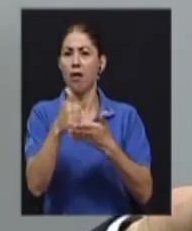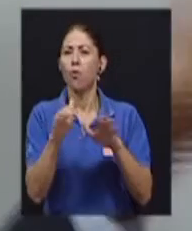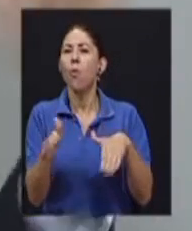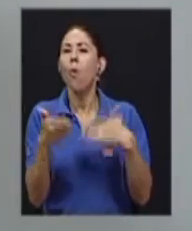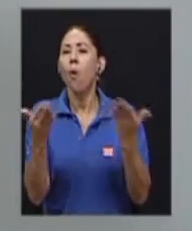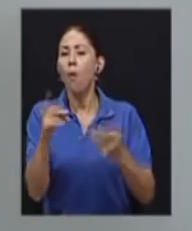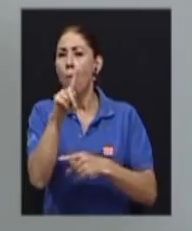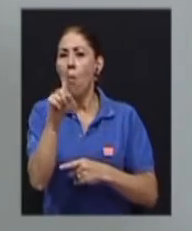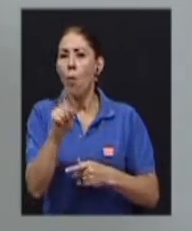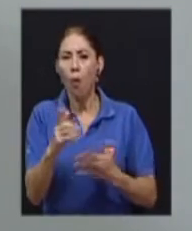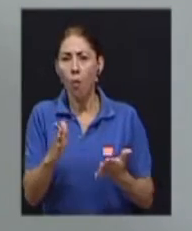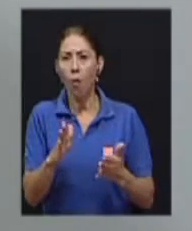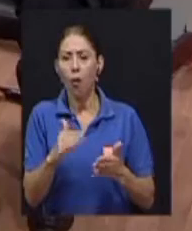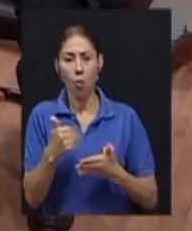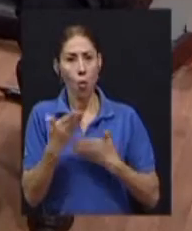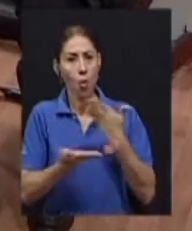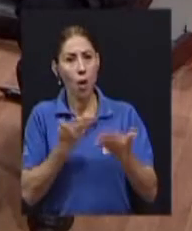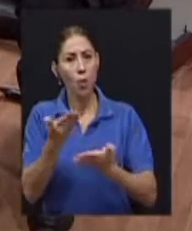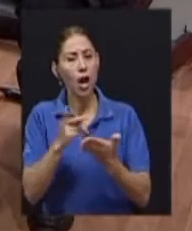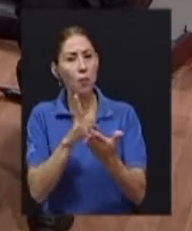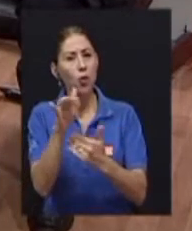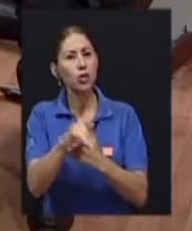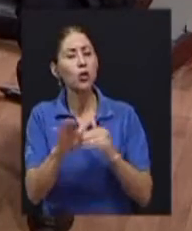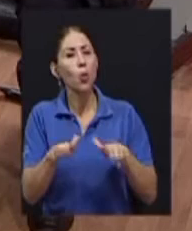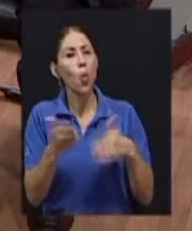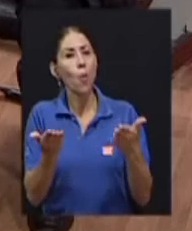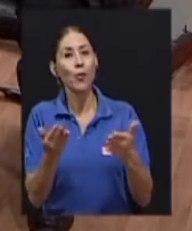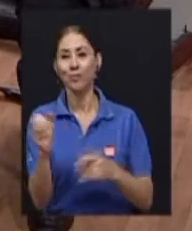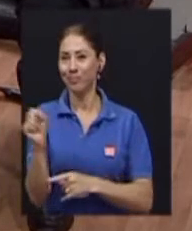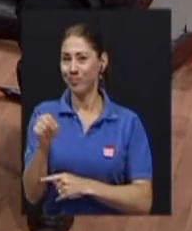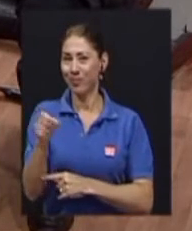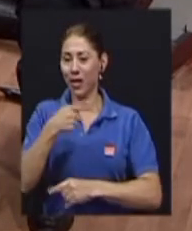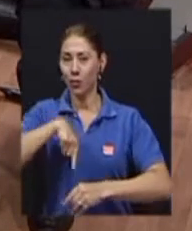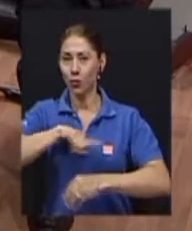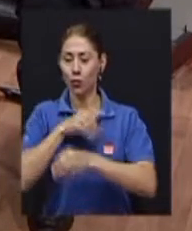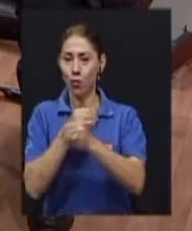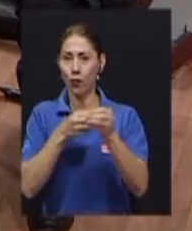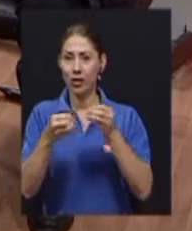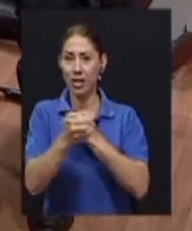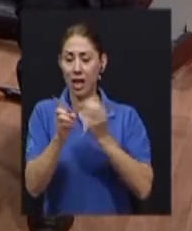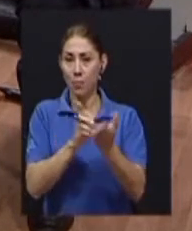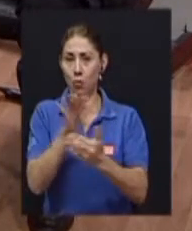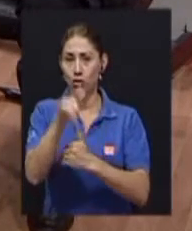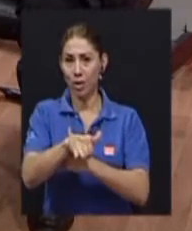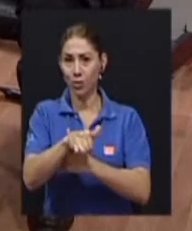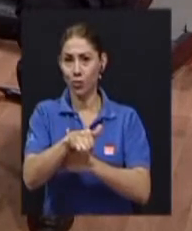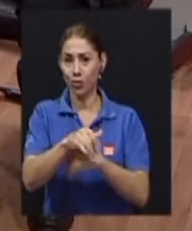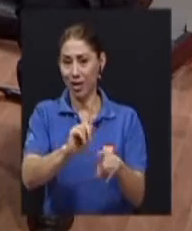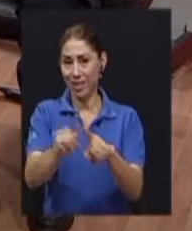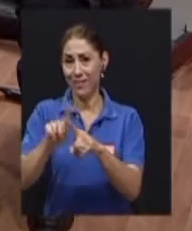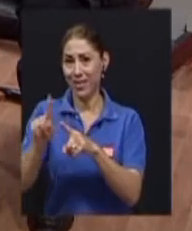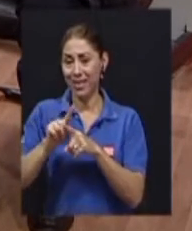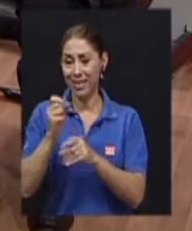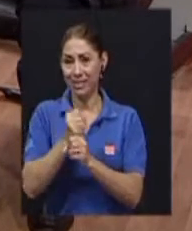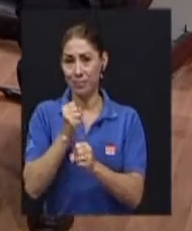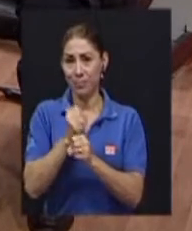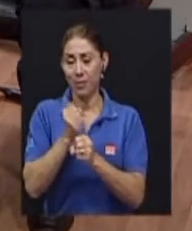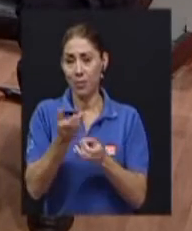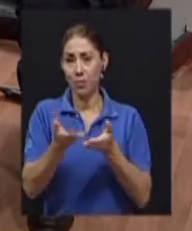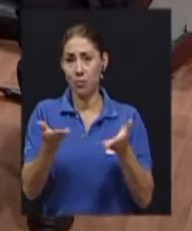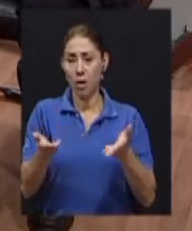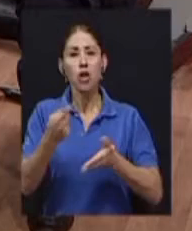colaborar con el proyecto? Claro, nosotros en la oficina de proyectos y gestión de recursos nos ponemos a disponibilidad de las personas